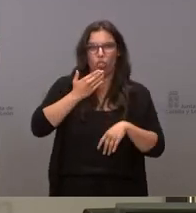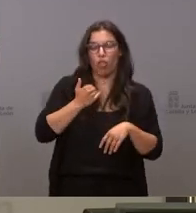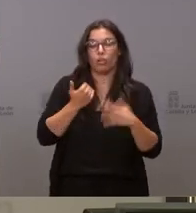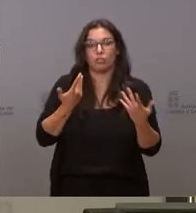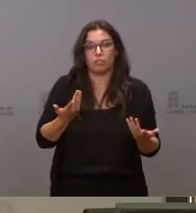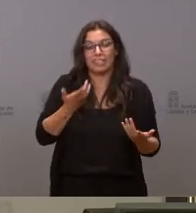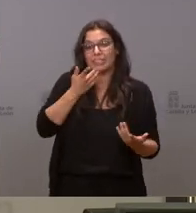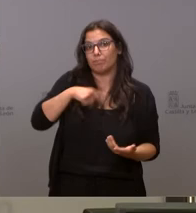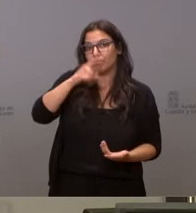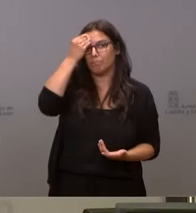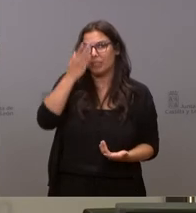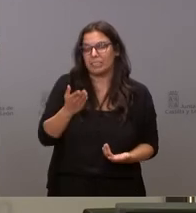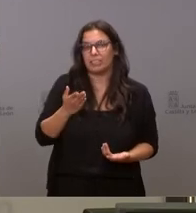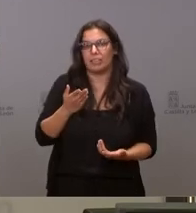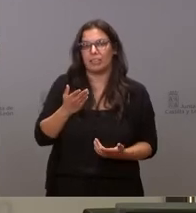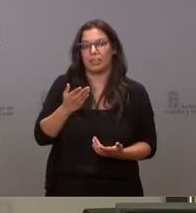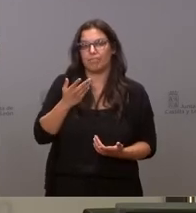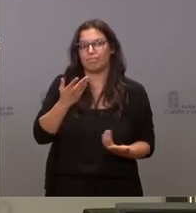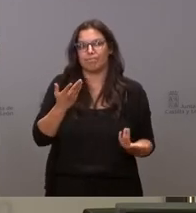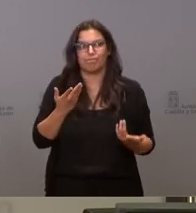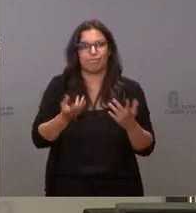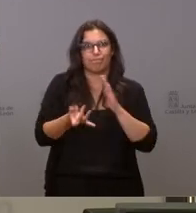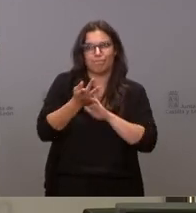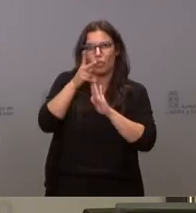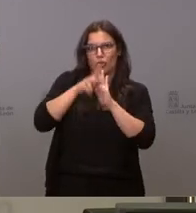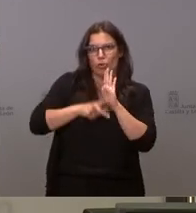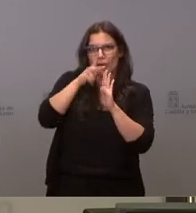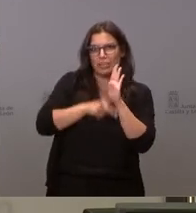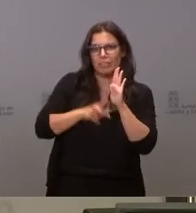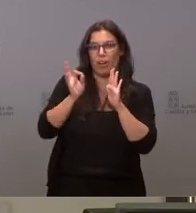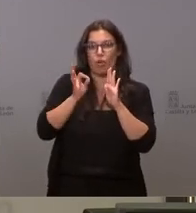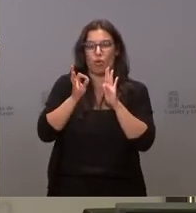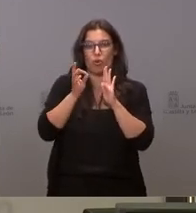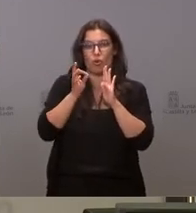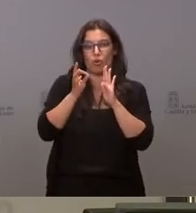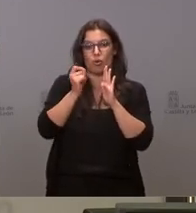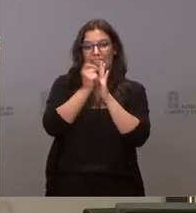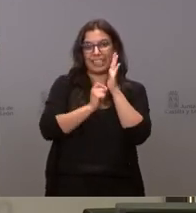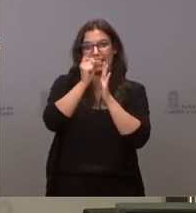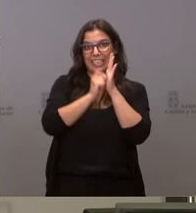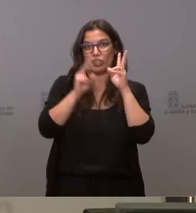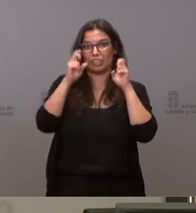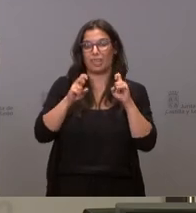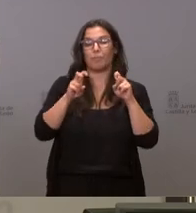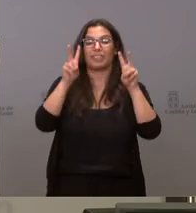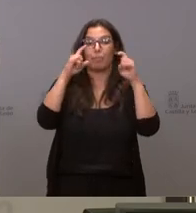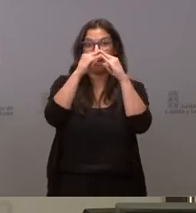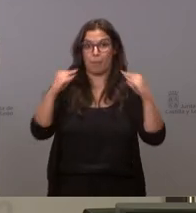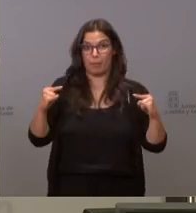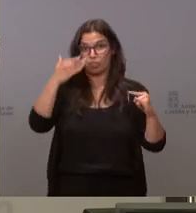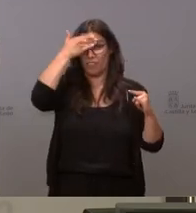plantean regular o de alguna manera variar la regulación que tienen con el tema de los campamentos de verano